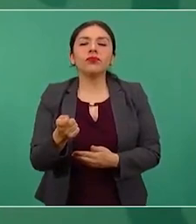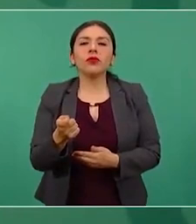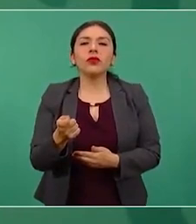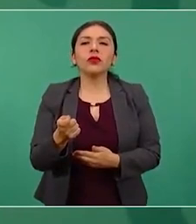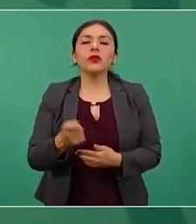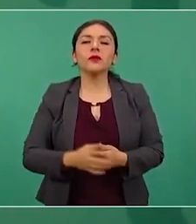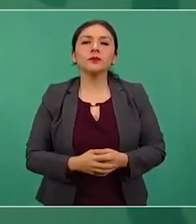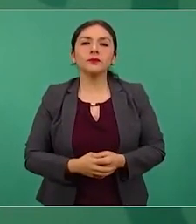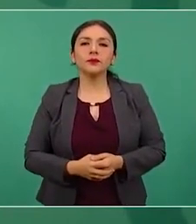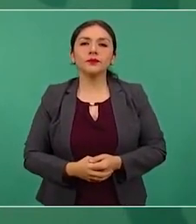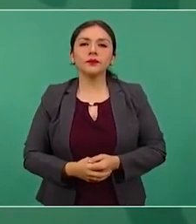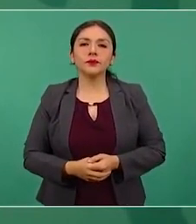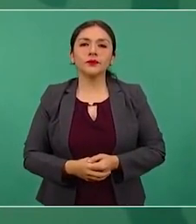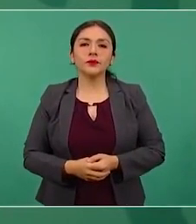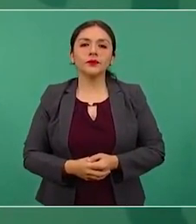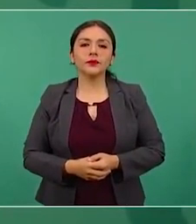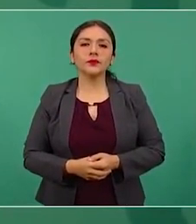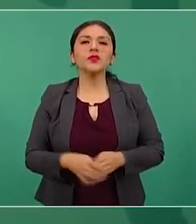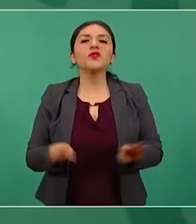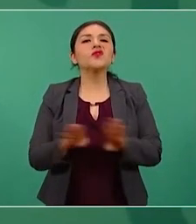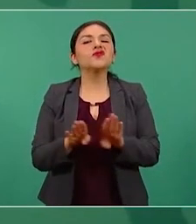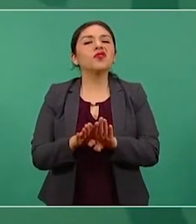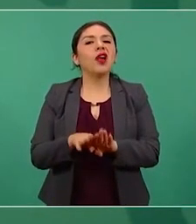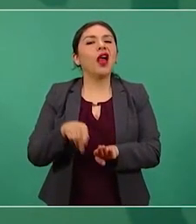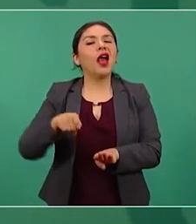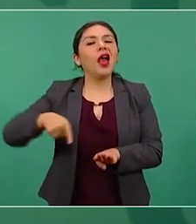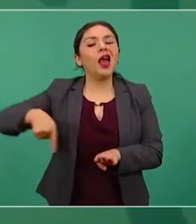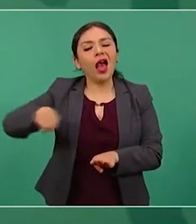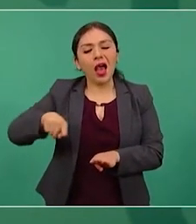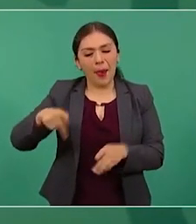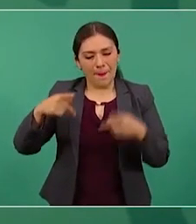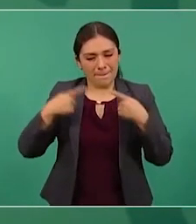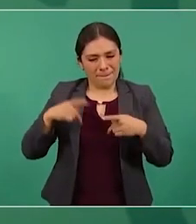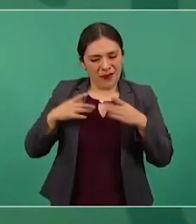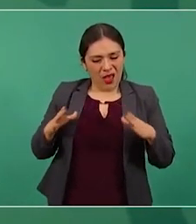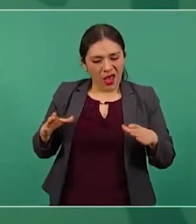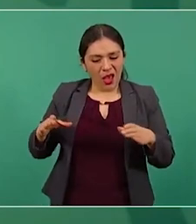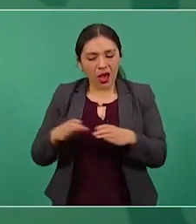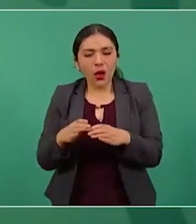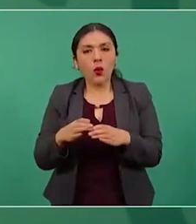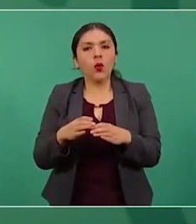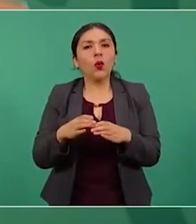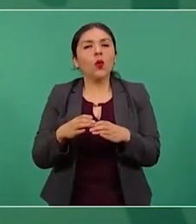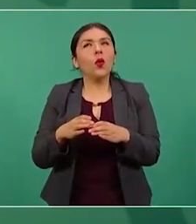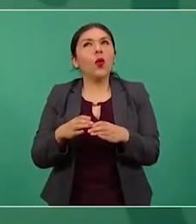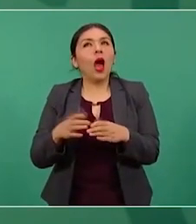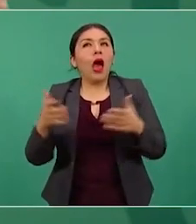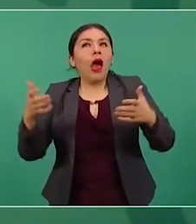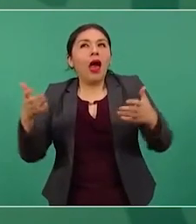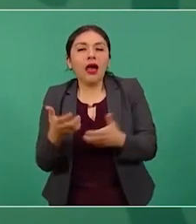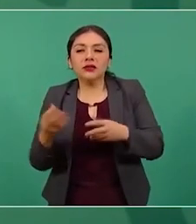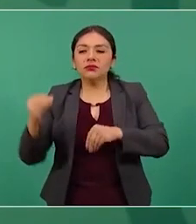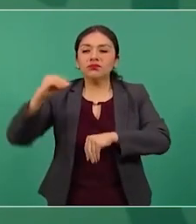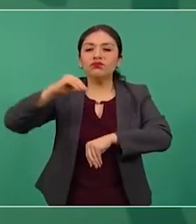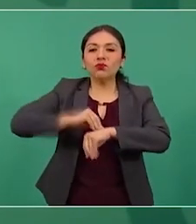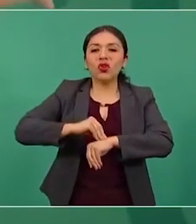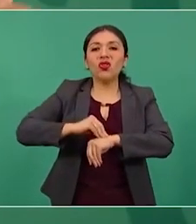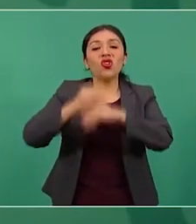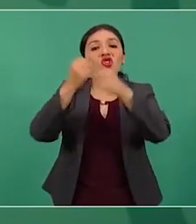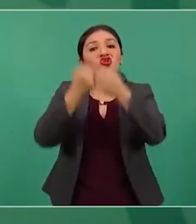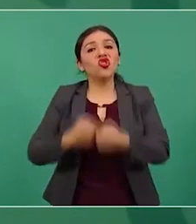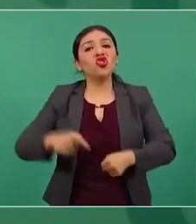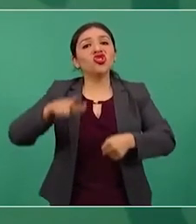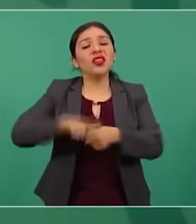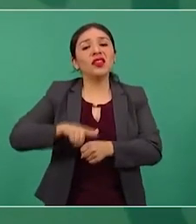refugiaron en lo que crearon como sociedad